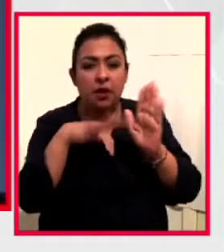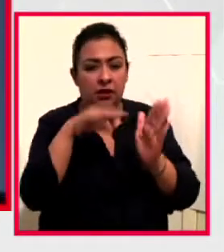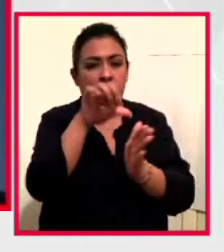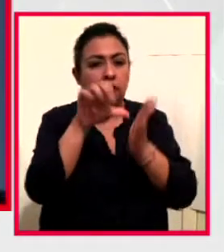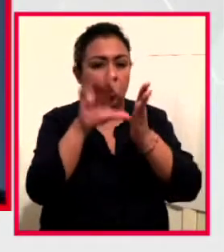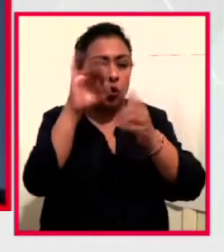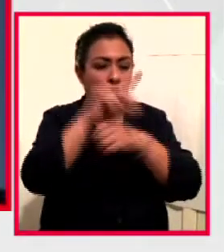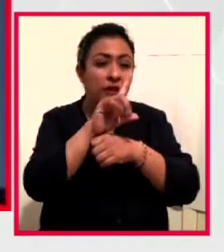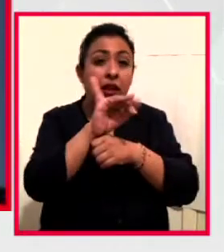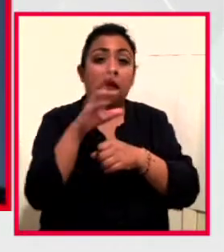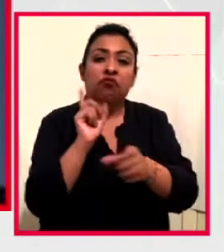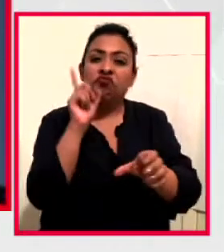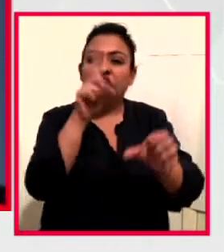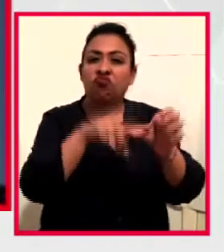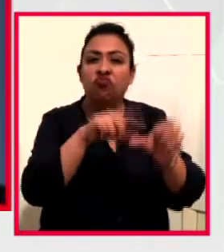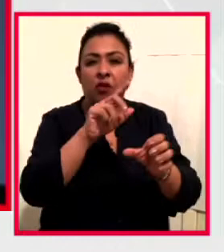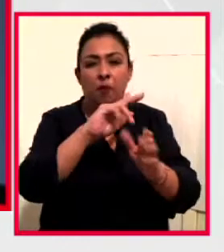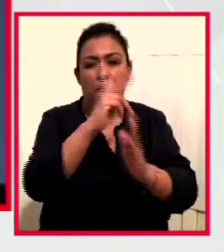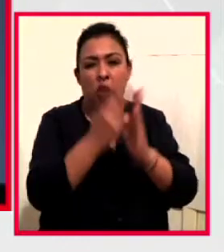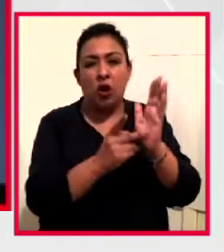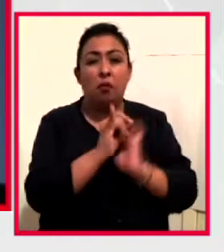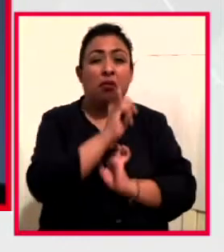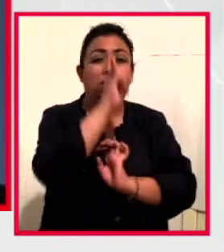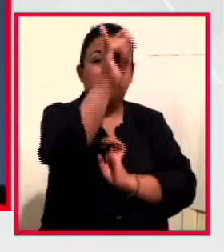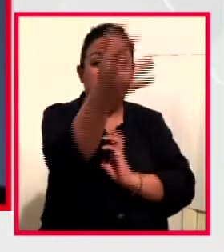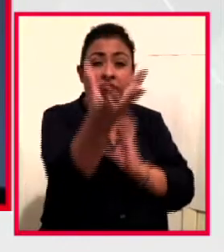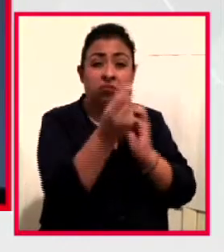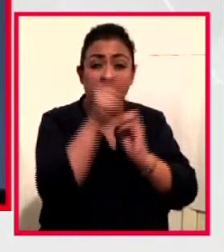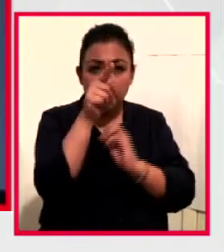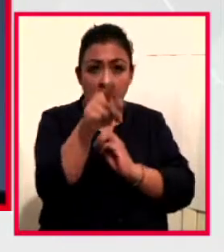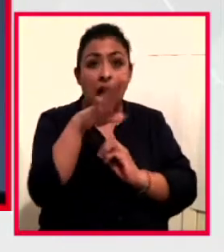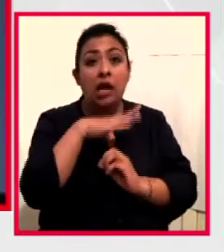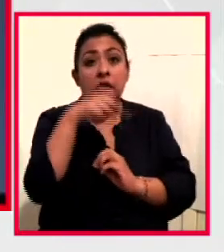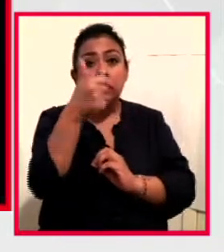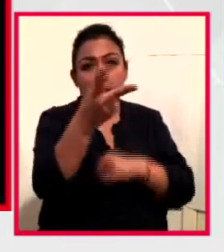Contigo en la Distancia, con seis convocatorias que los invito a conocer.